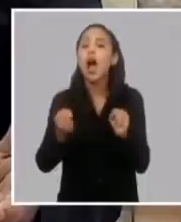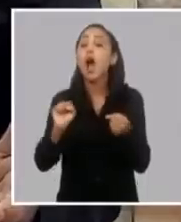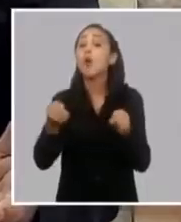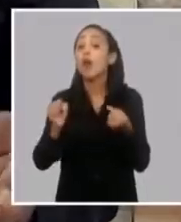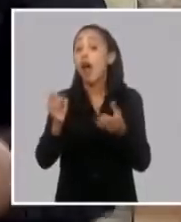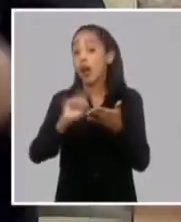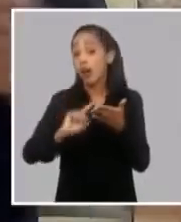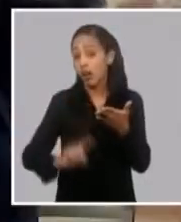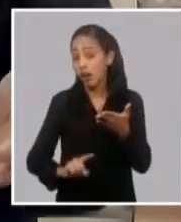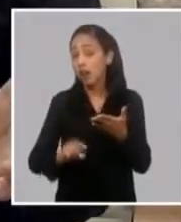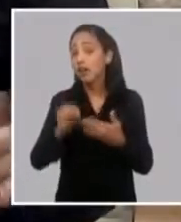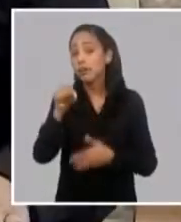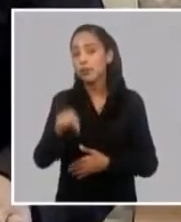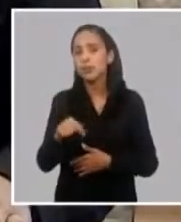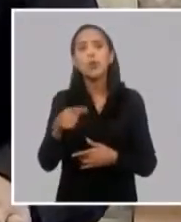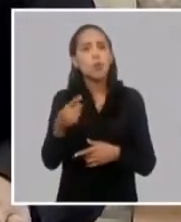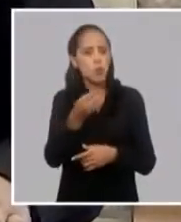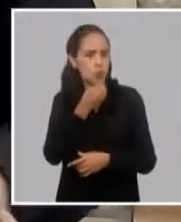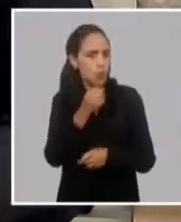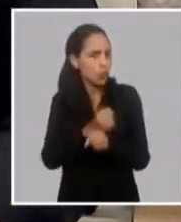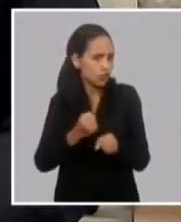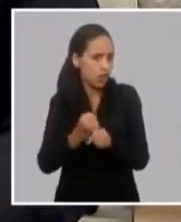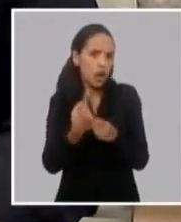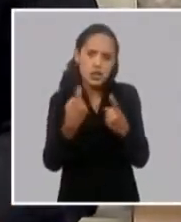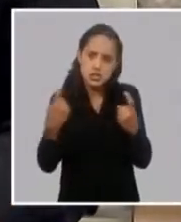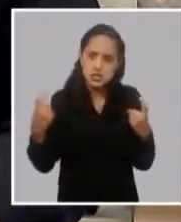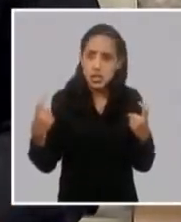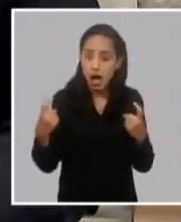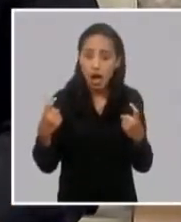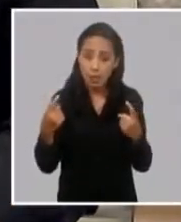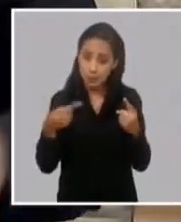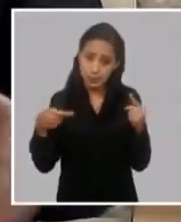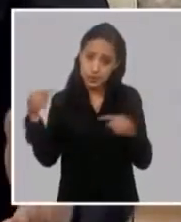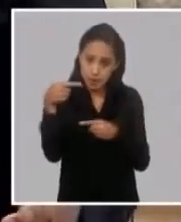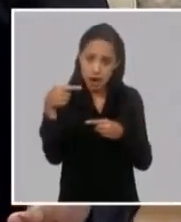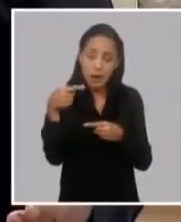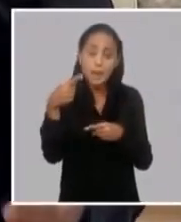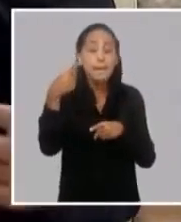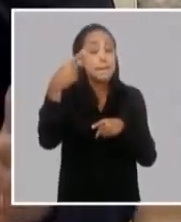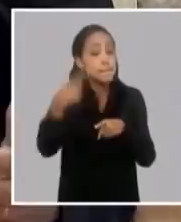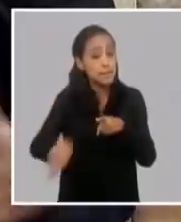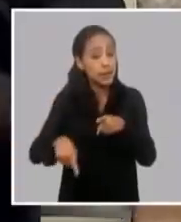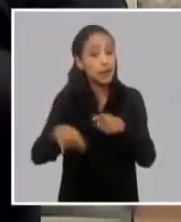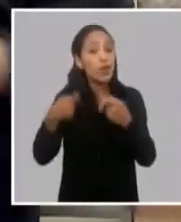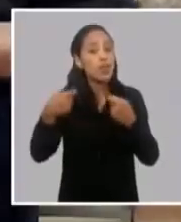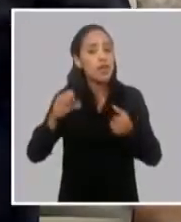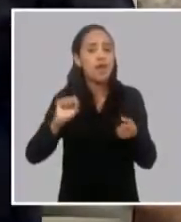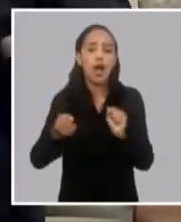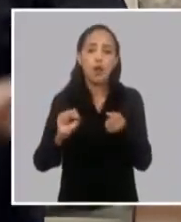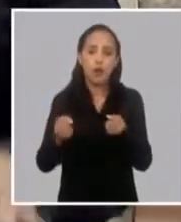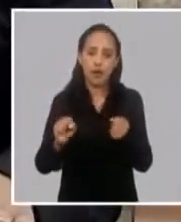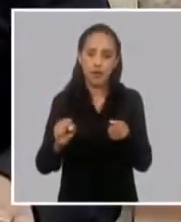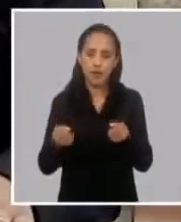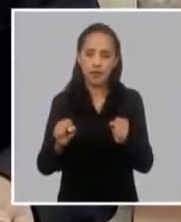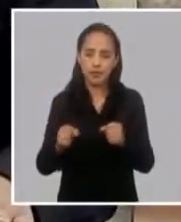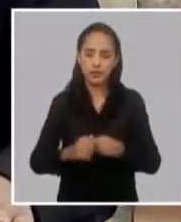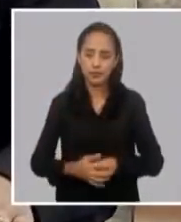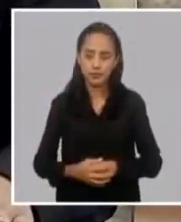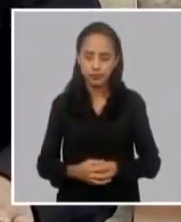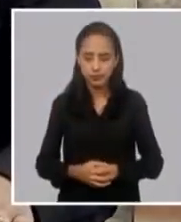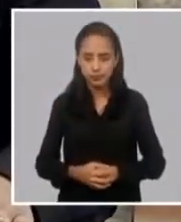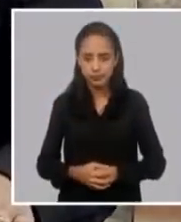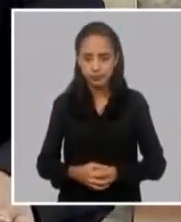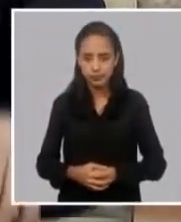ahorrar sin privarnos de las necesidades básicas, porque con ello estamos contribuyendo a esa estabilidad que estamos